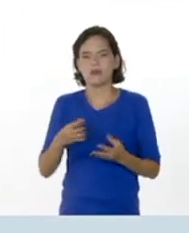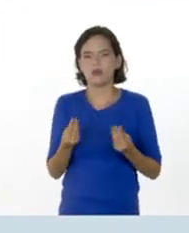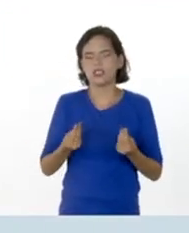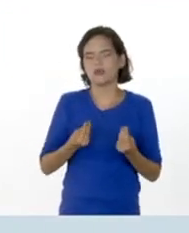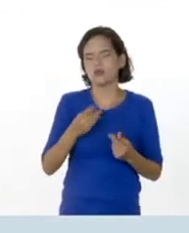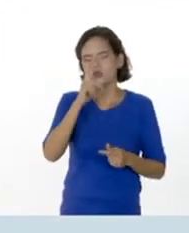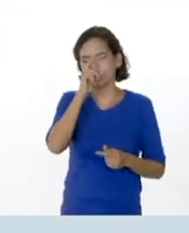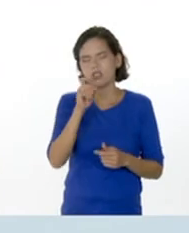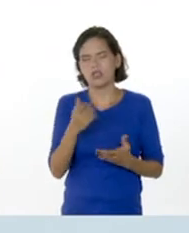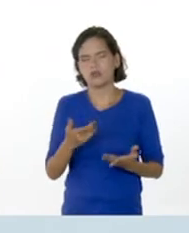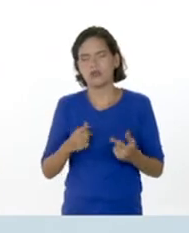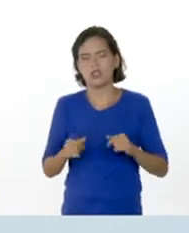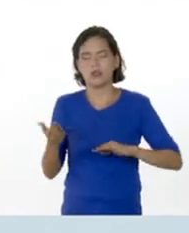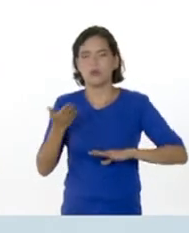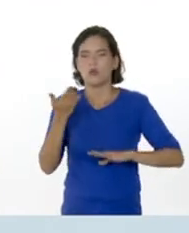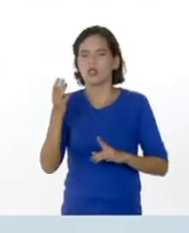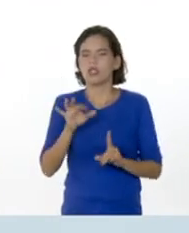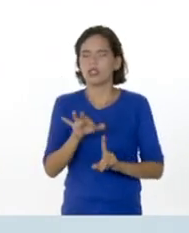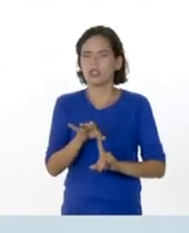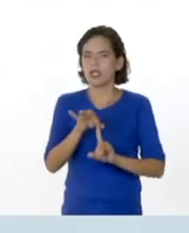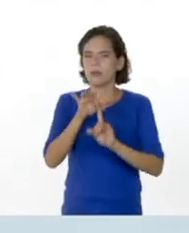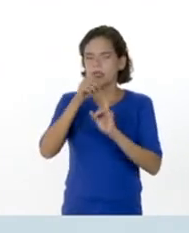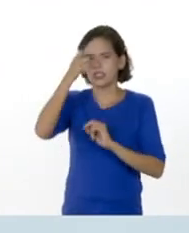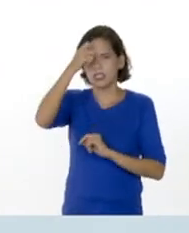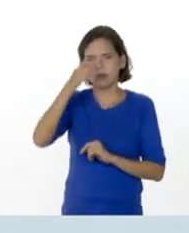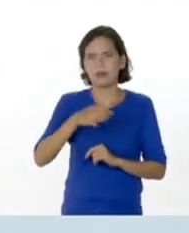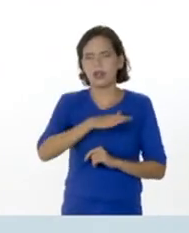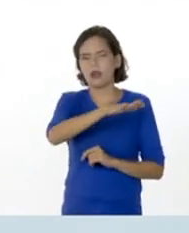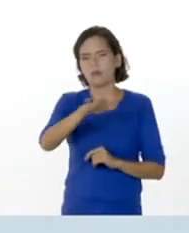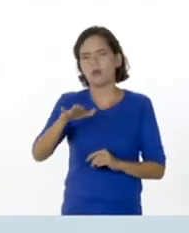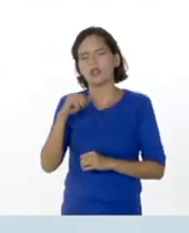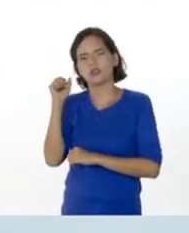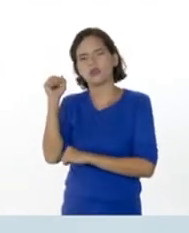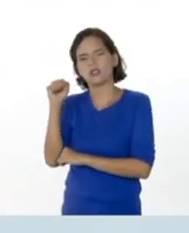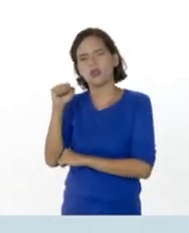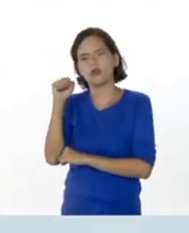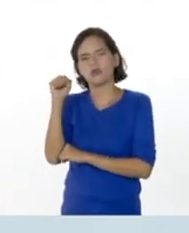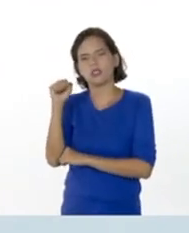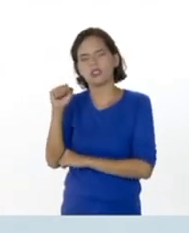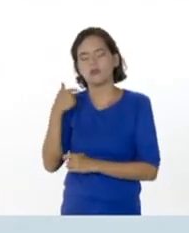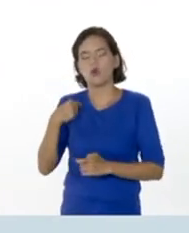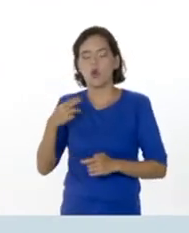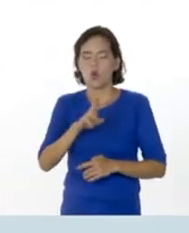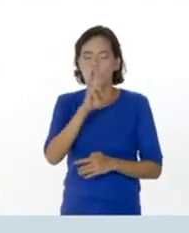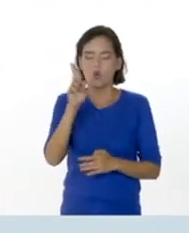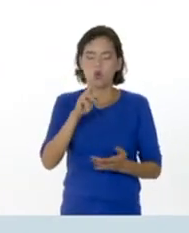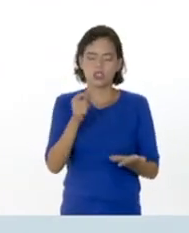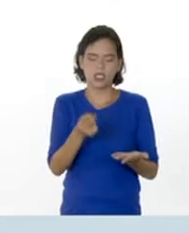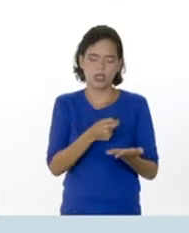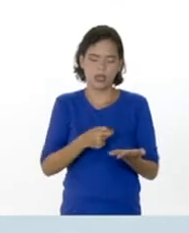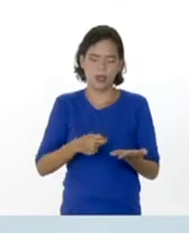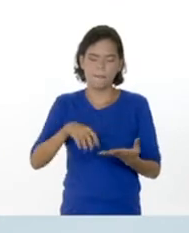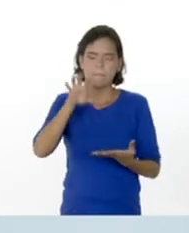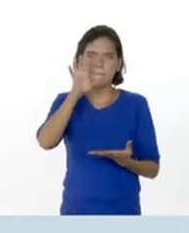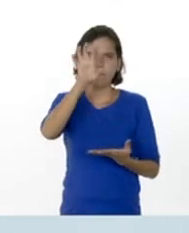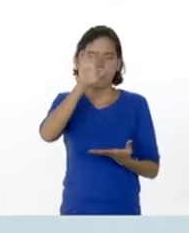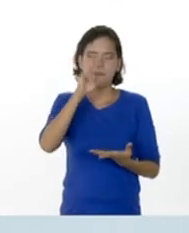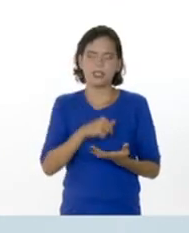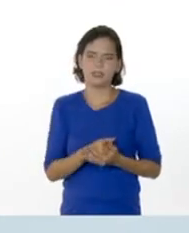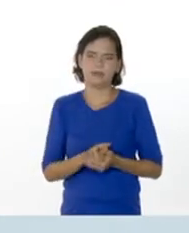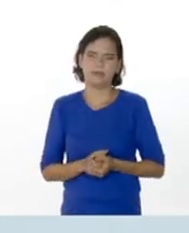Será importante, en especial para la población con la condición de autismo, utilizar mapas, representaciones visuales